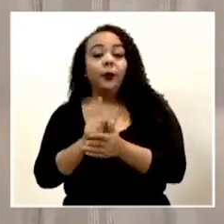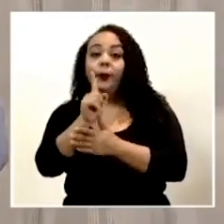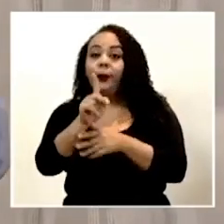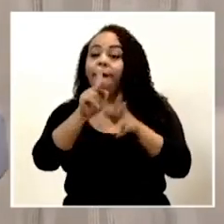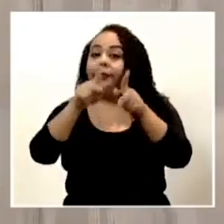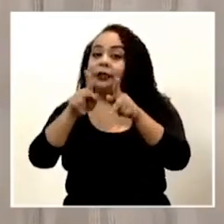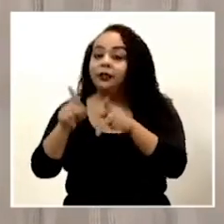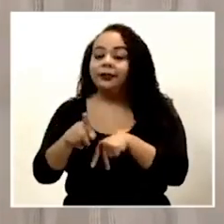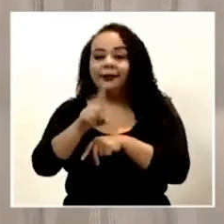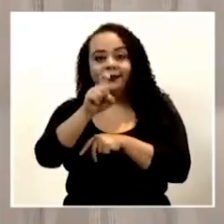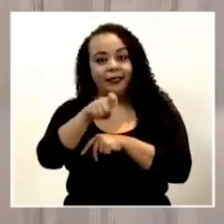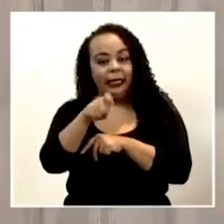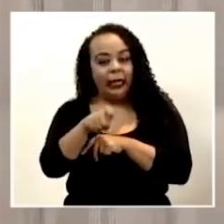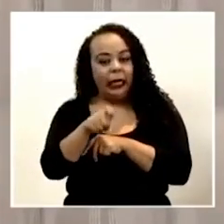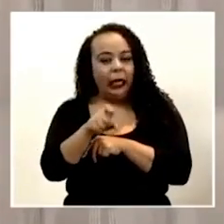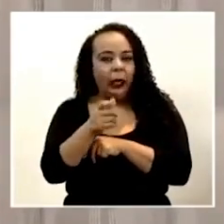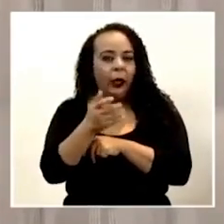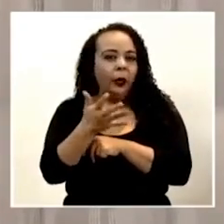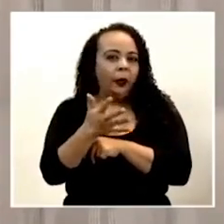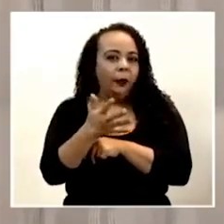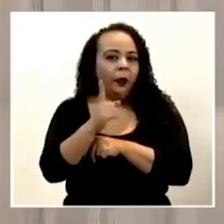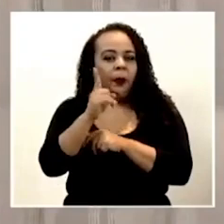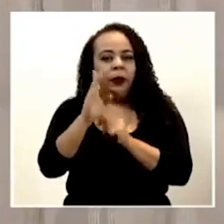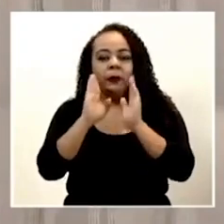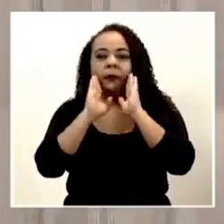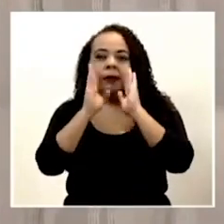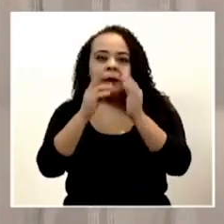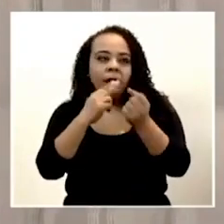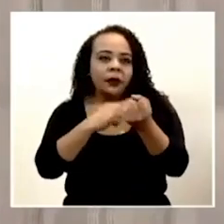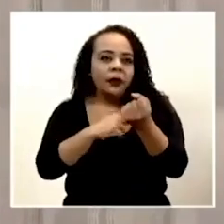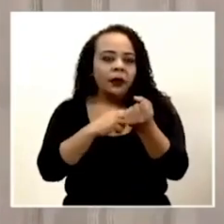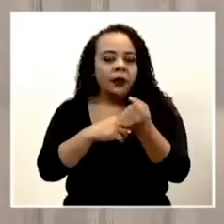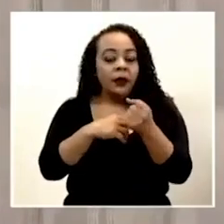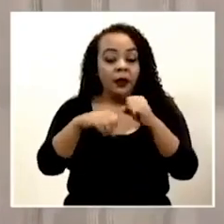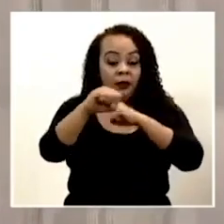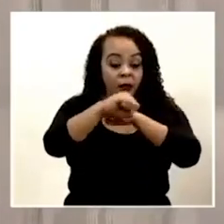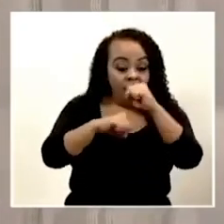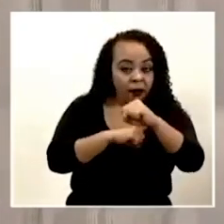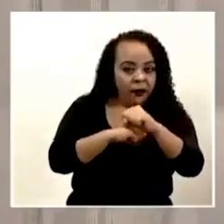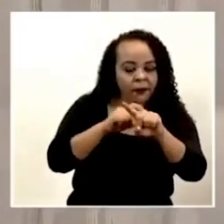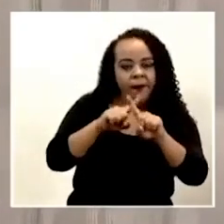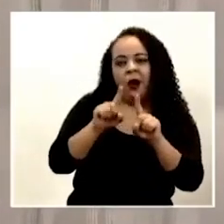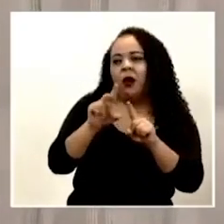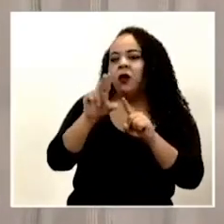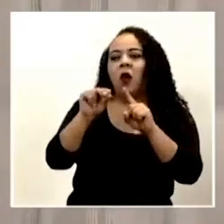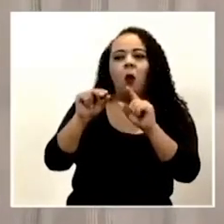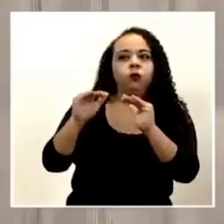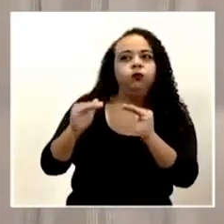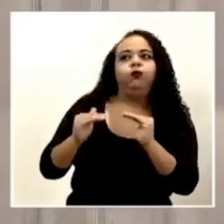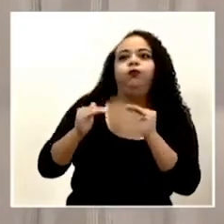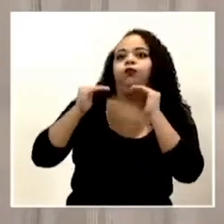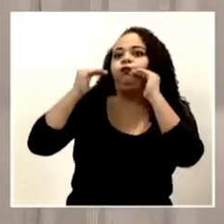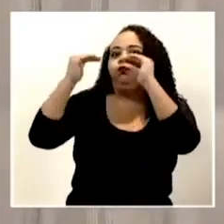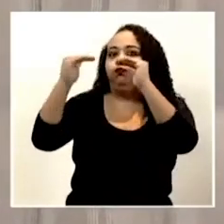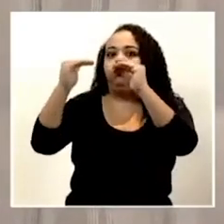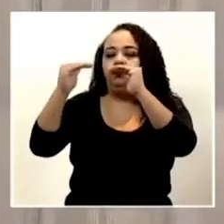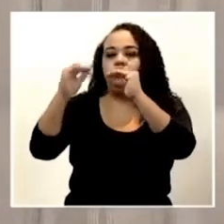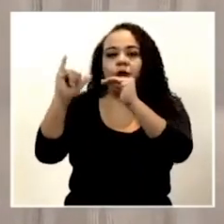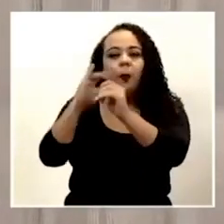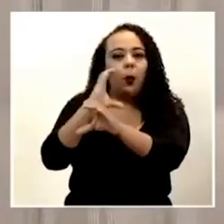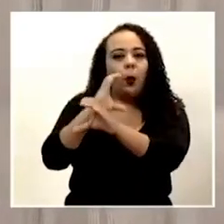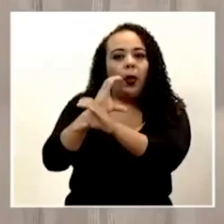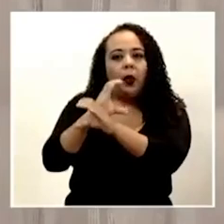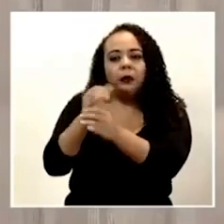que, que requiere, digamos, de, de una atención hospitalaria de sala, pero no esa alta intensidad de cuidados